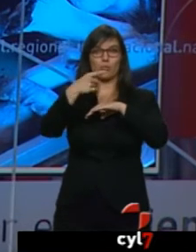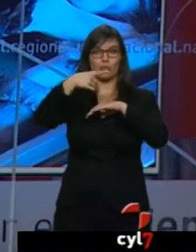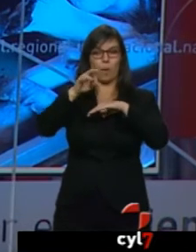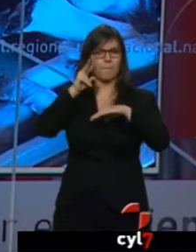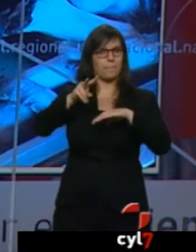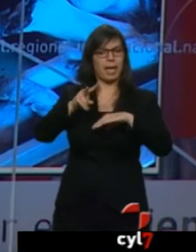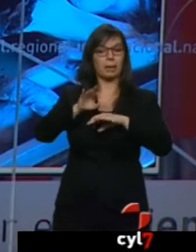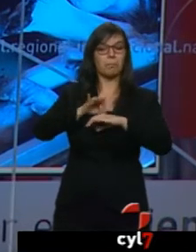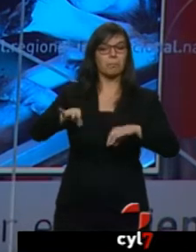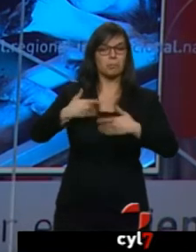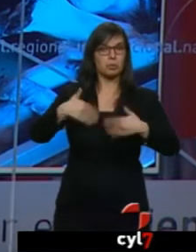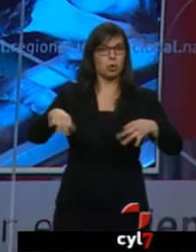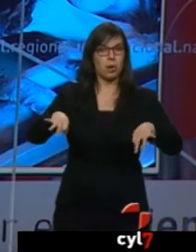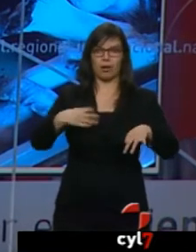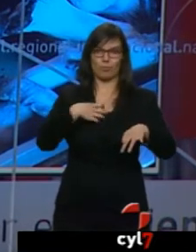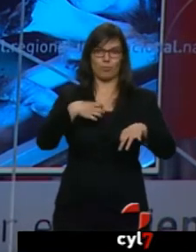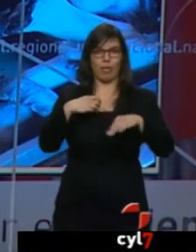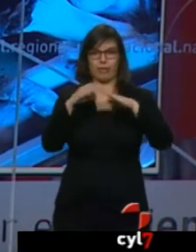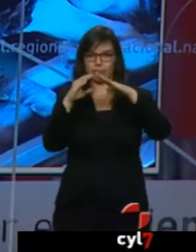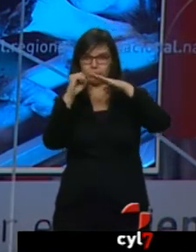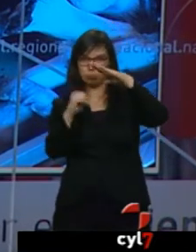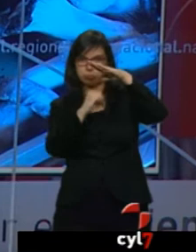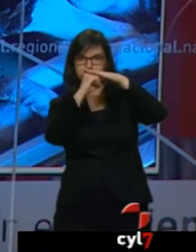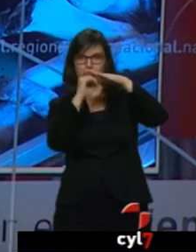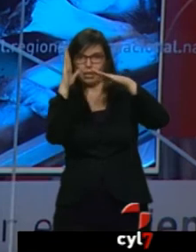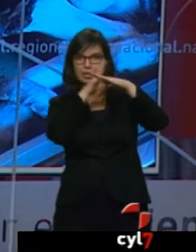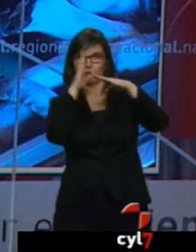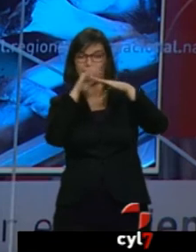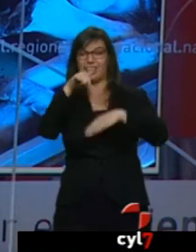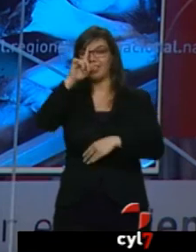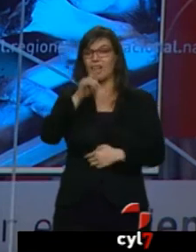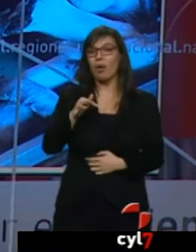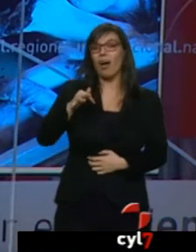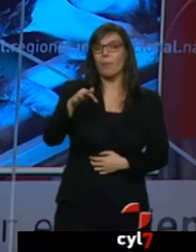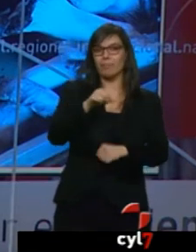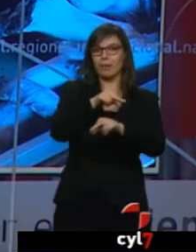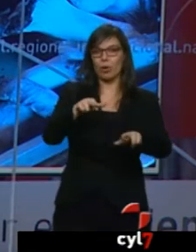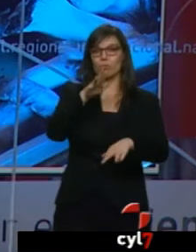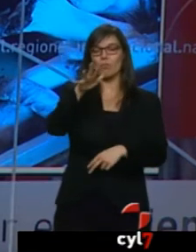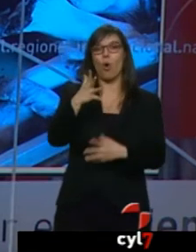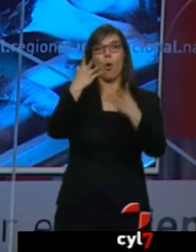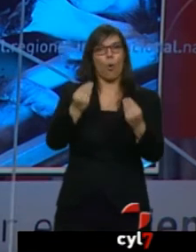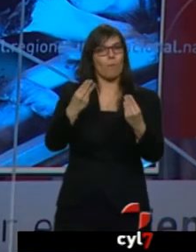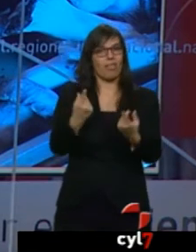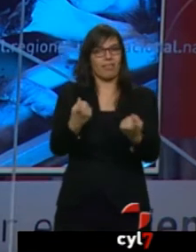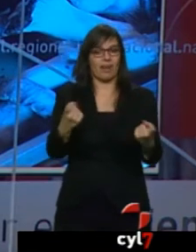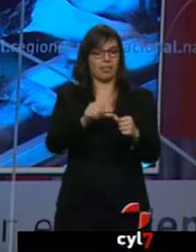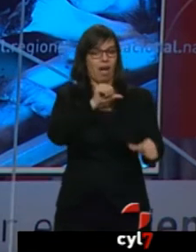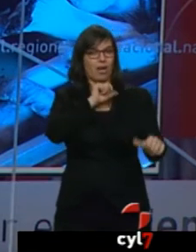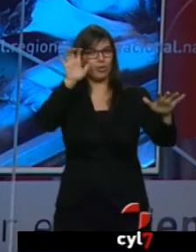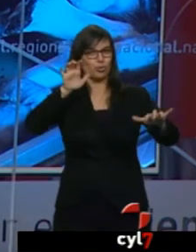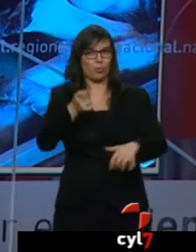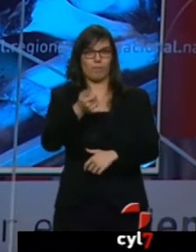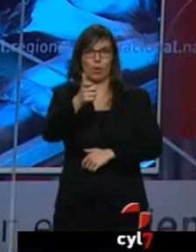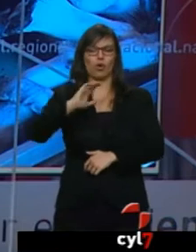vista, pero este año aún hay más motivo para no encontrarla. Necesita mucha humedad y la falta de lluvias se ha notado este año en el monte